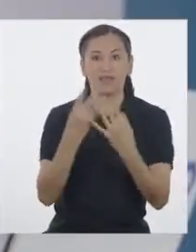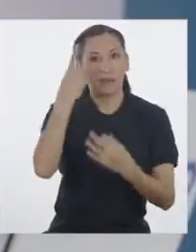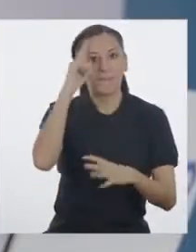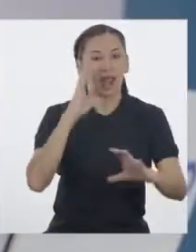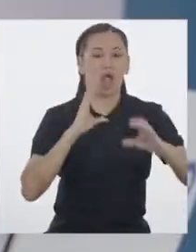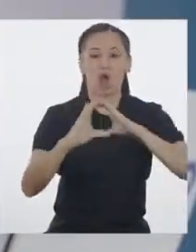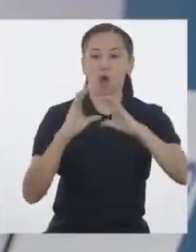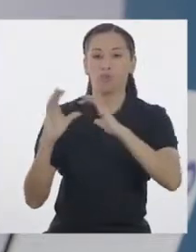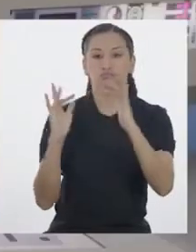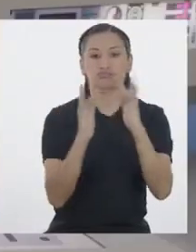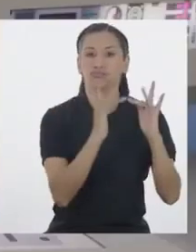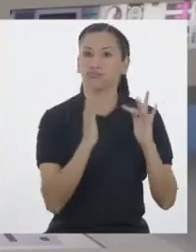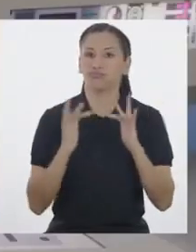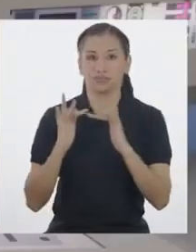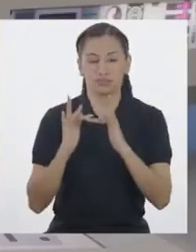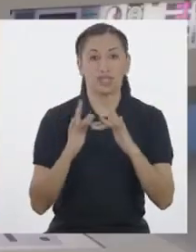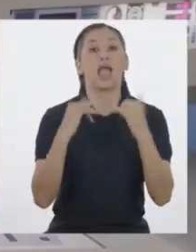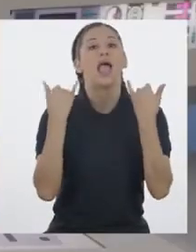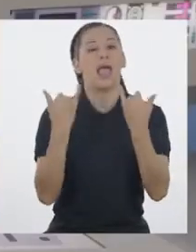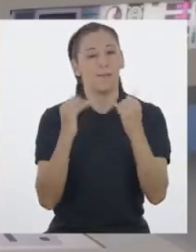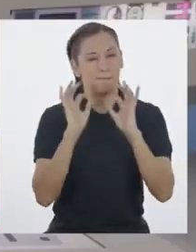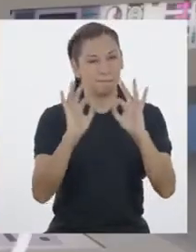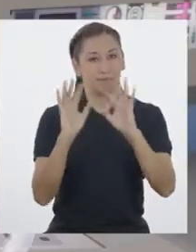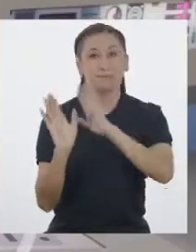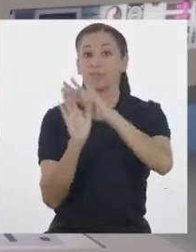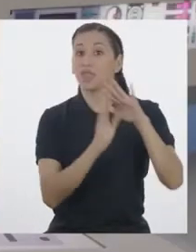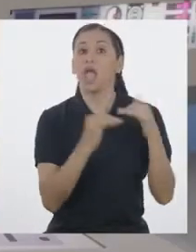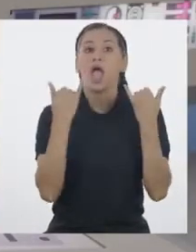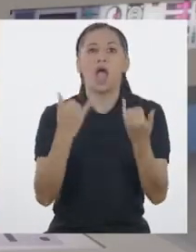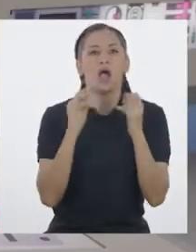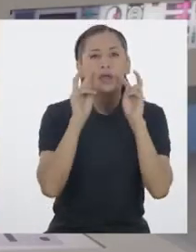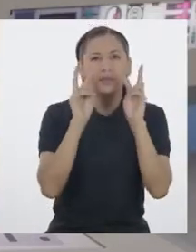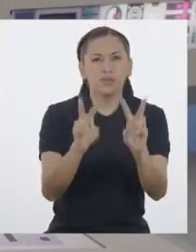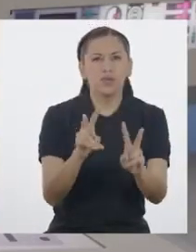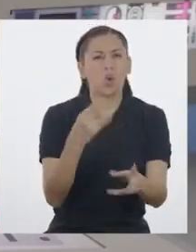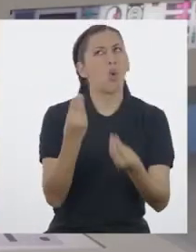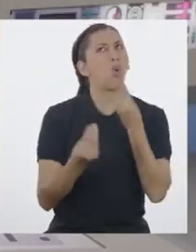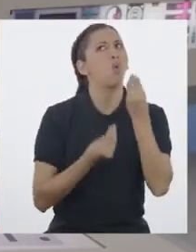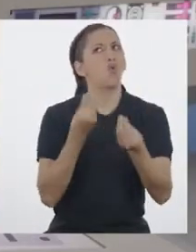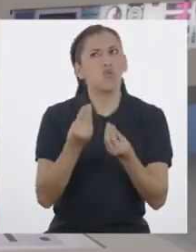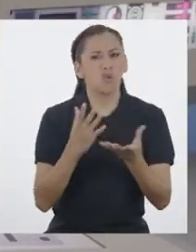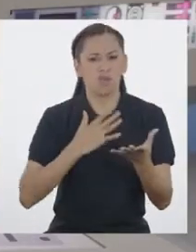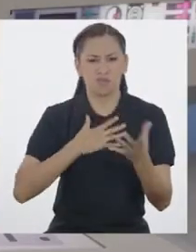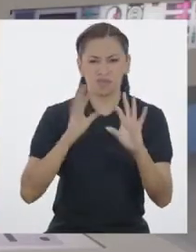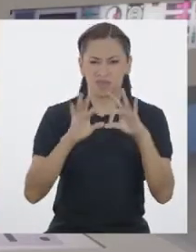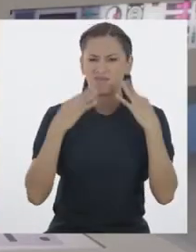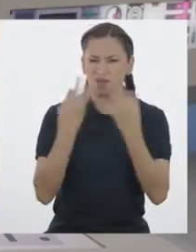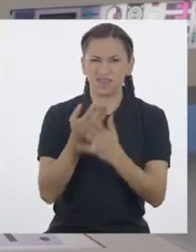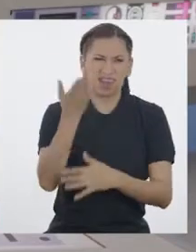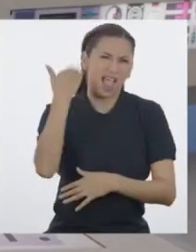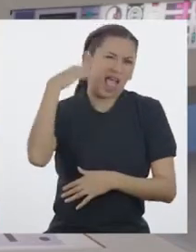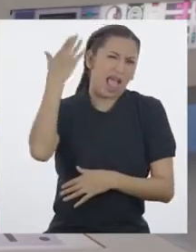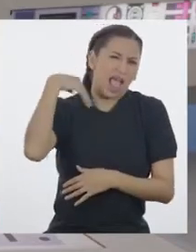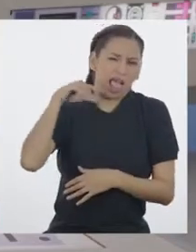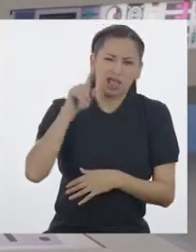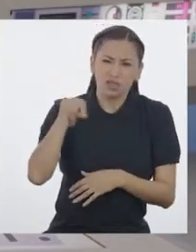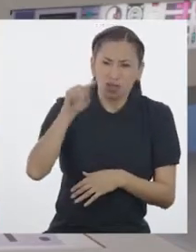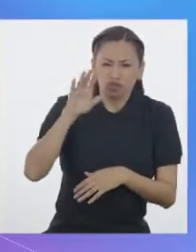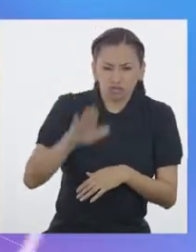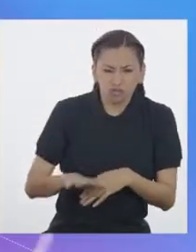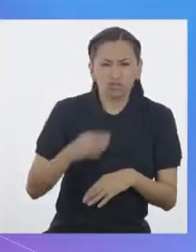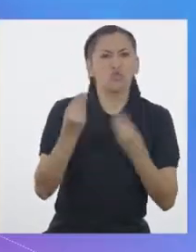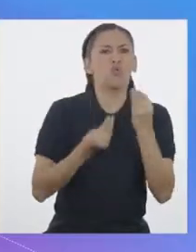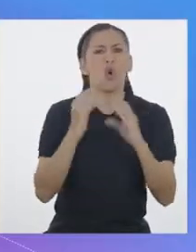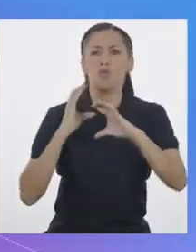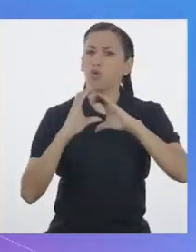¡Exacto! Ahora veamos ¿Cómo se habrán comunicado nuestros familiares en el pasado?